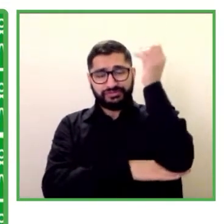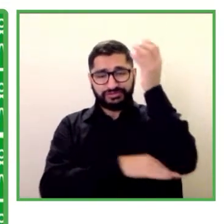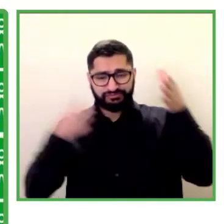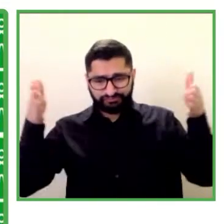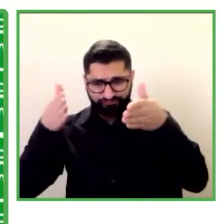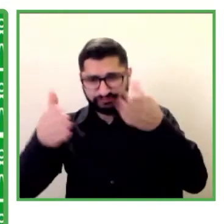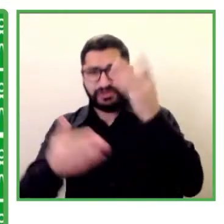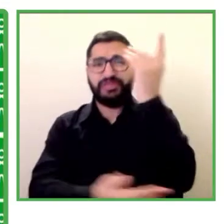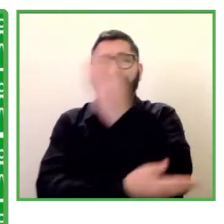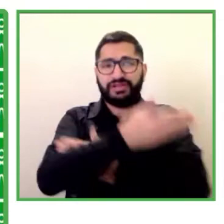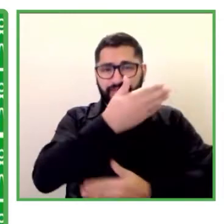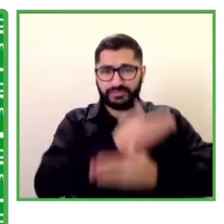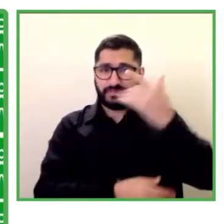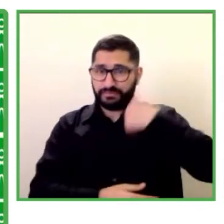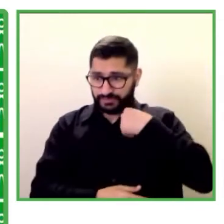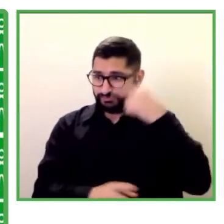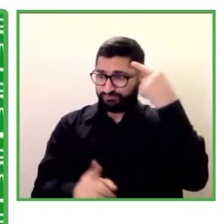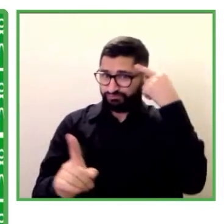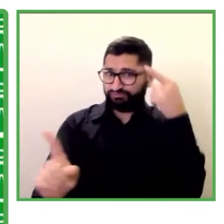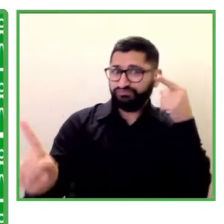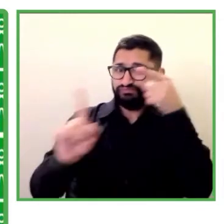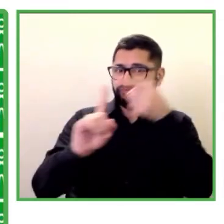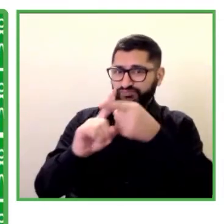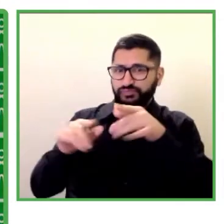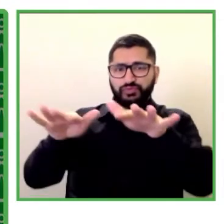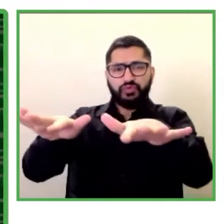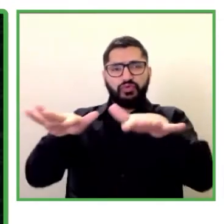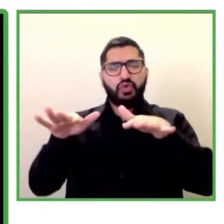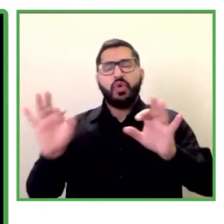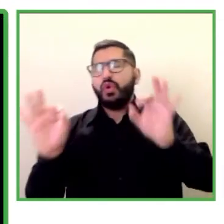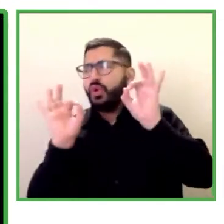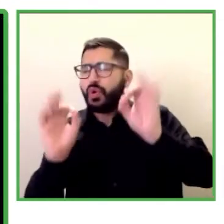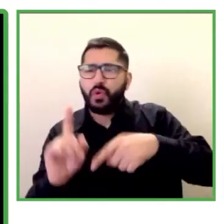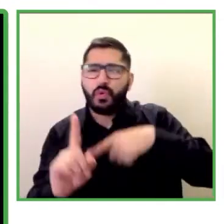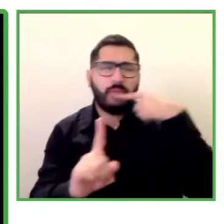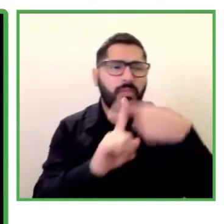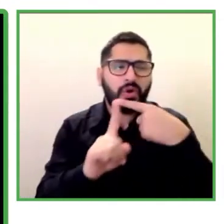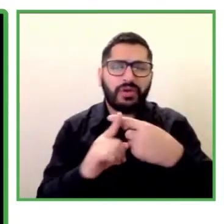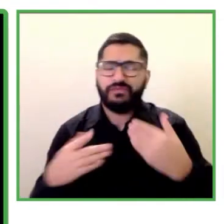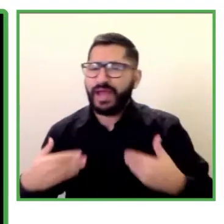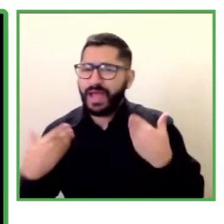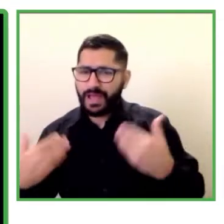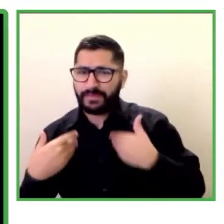que fue también el punto de partida y que por allí los invito a ver las siguientes imágenes.